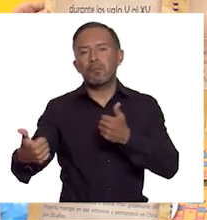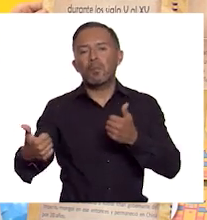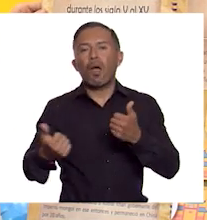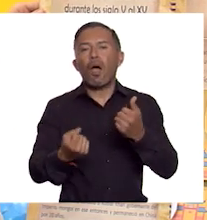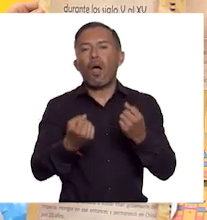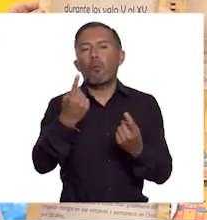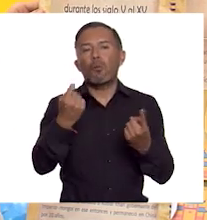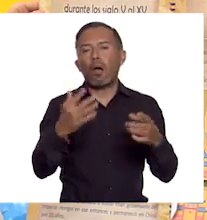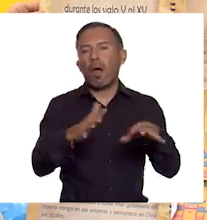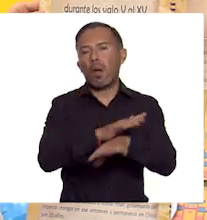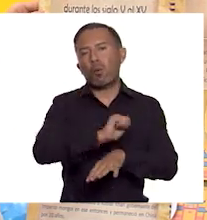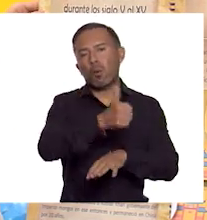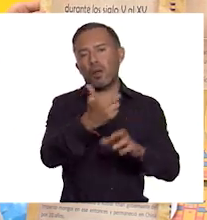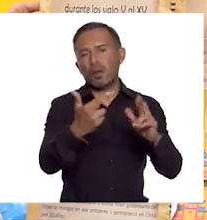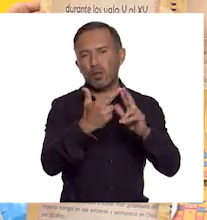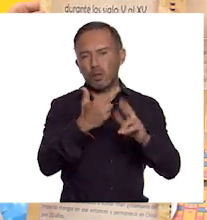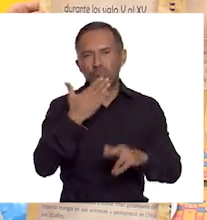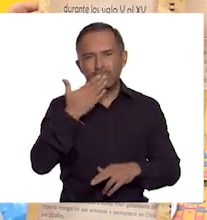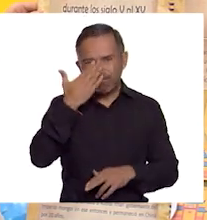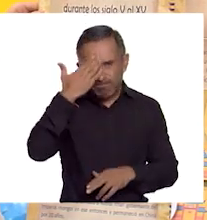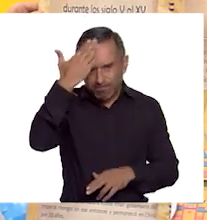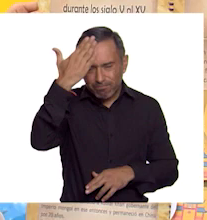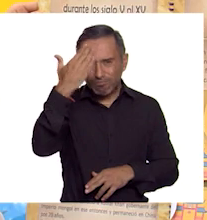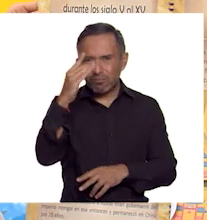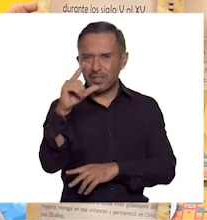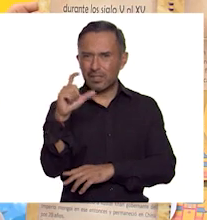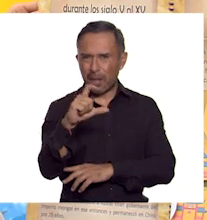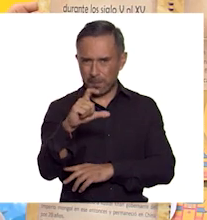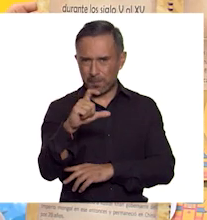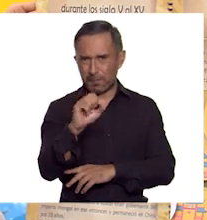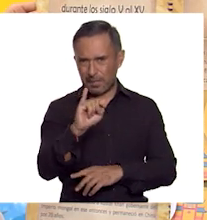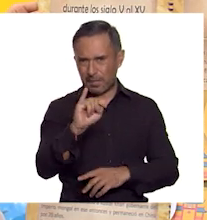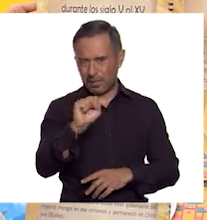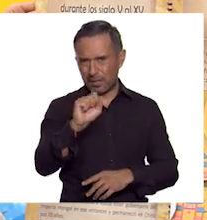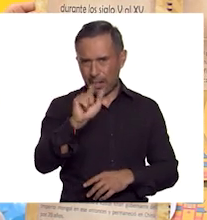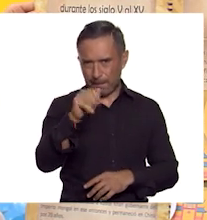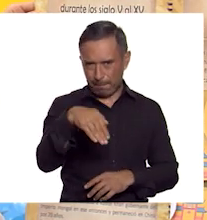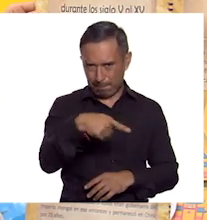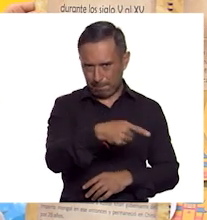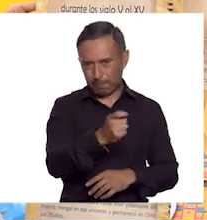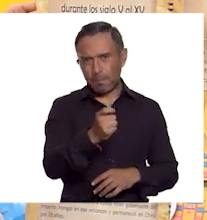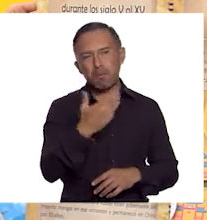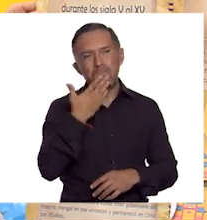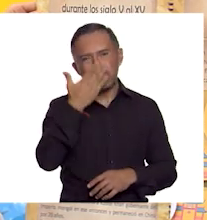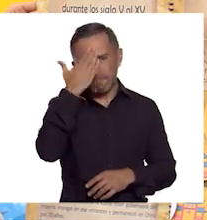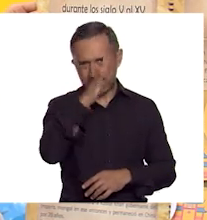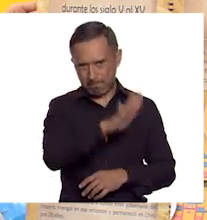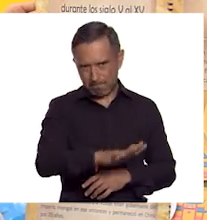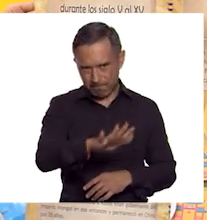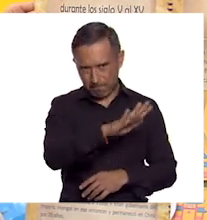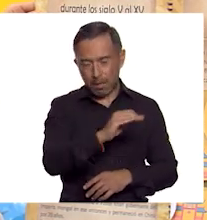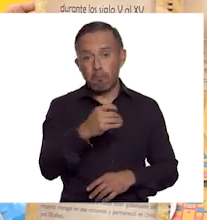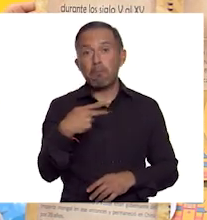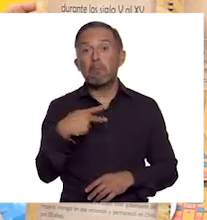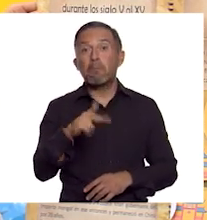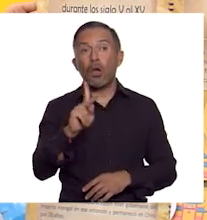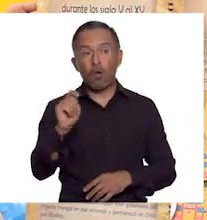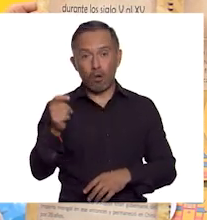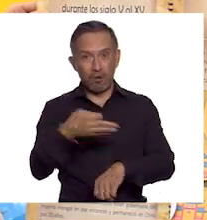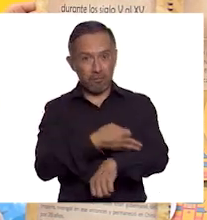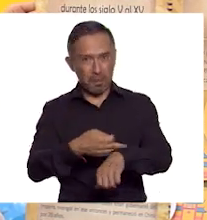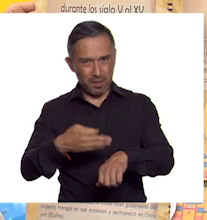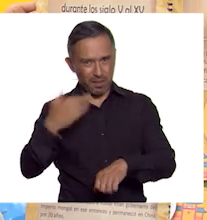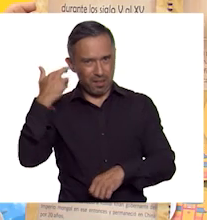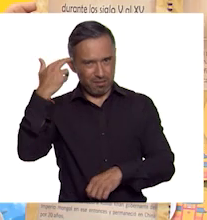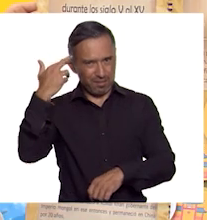Islam, principalmente los que se establecieron en Asia Menor. Pero, ya que empezamos a mencionar a los emperadores, creo que vale